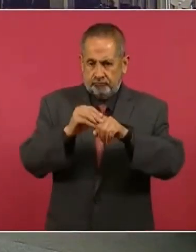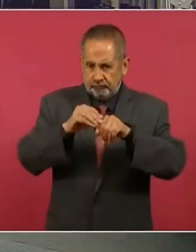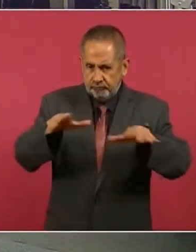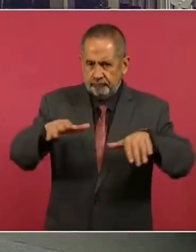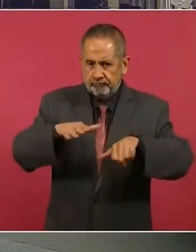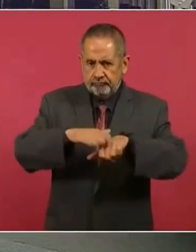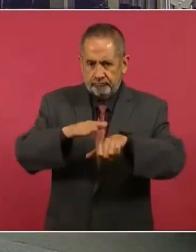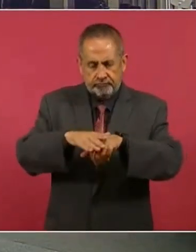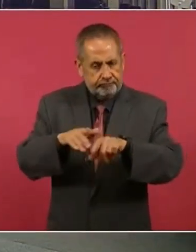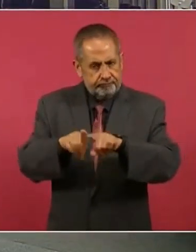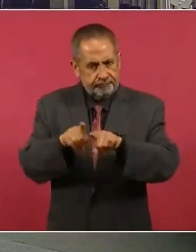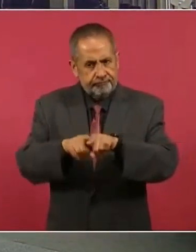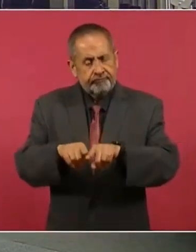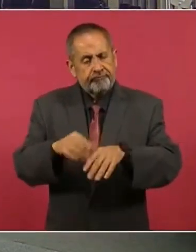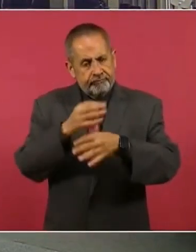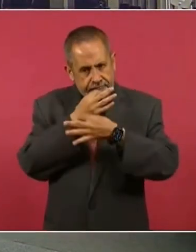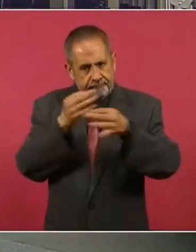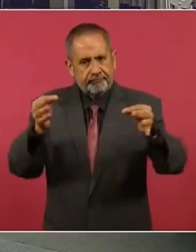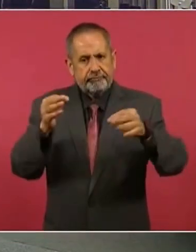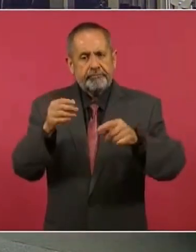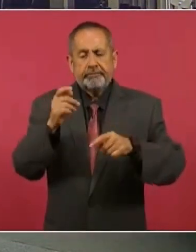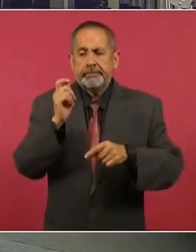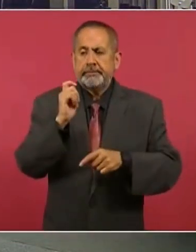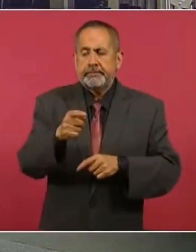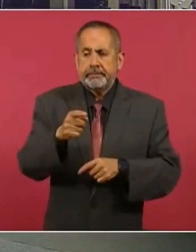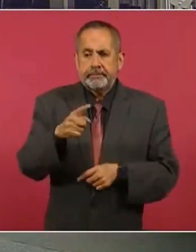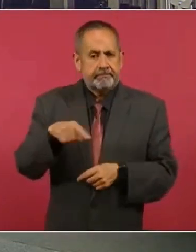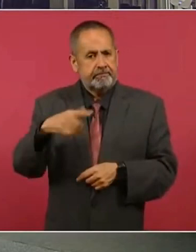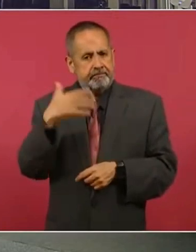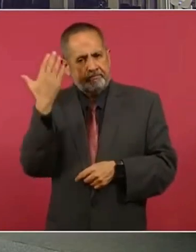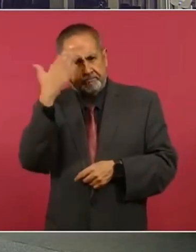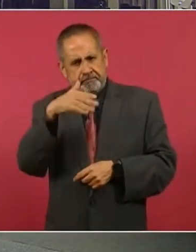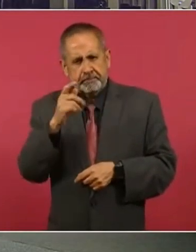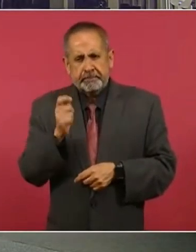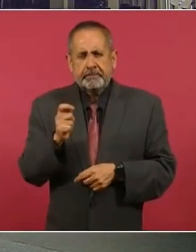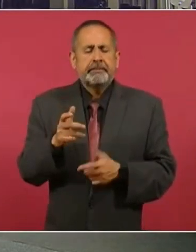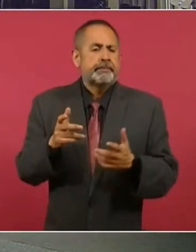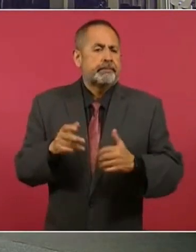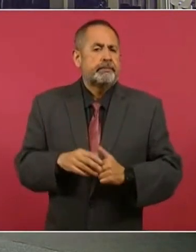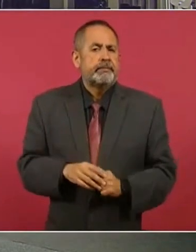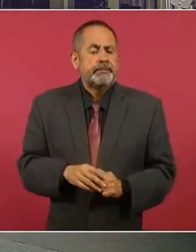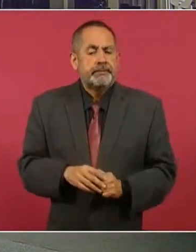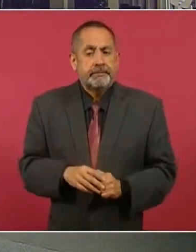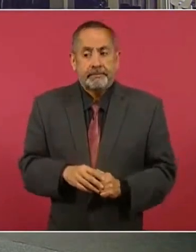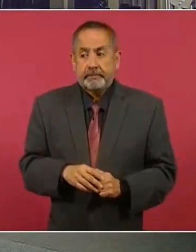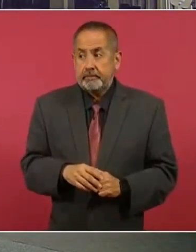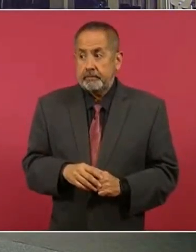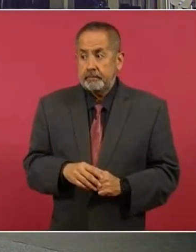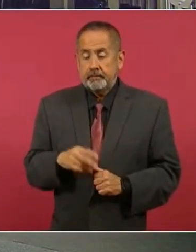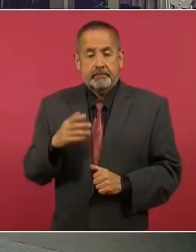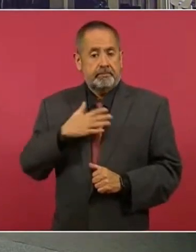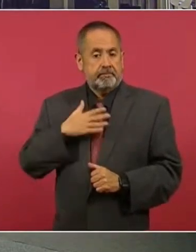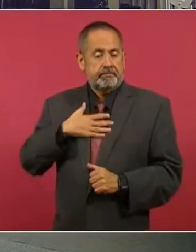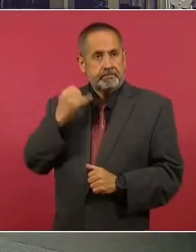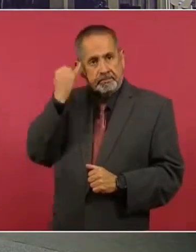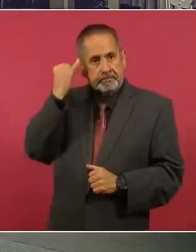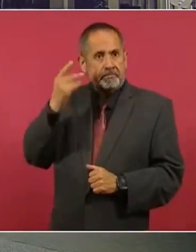para tener una idea de que esta política